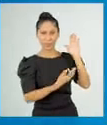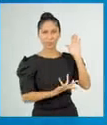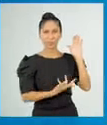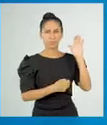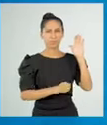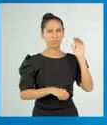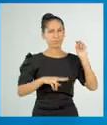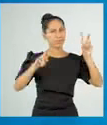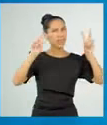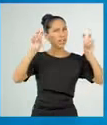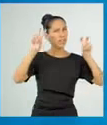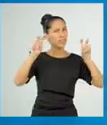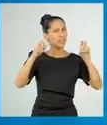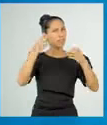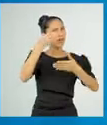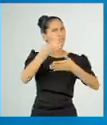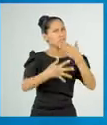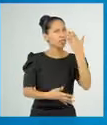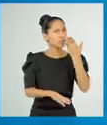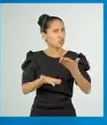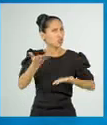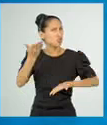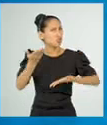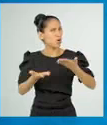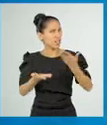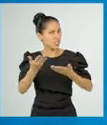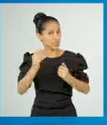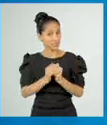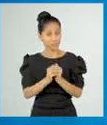¿Cuál es el tema del texto?